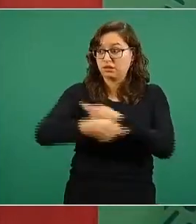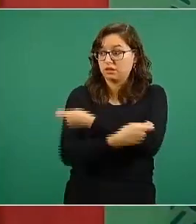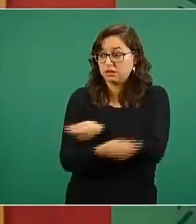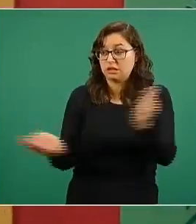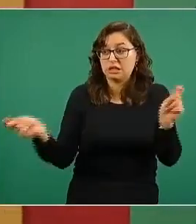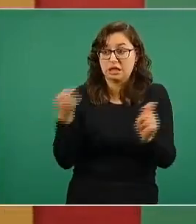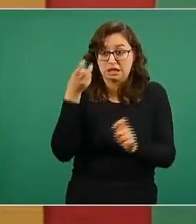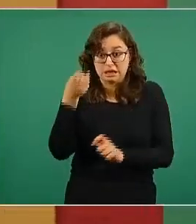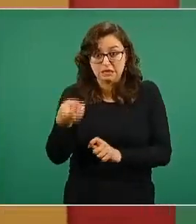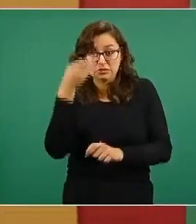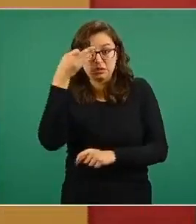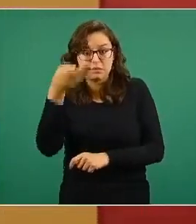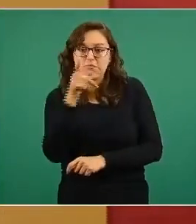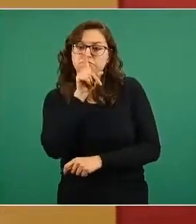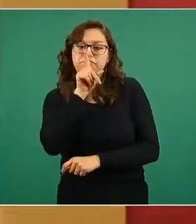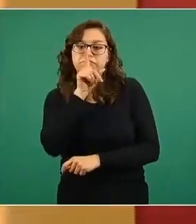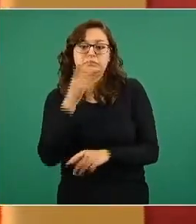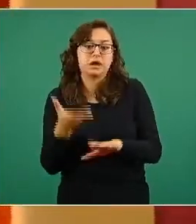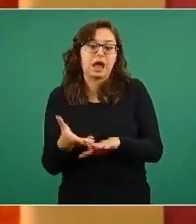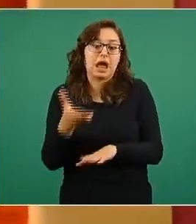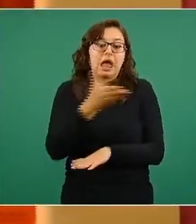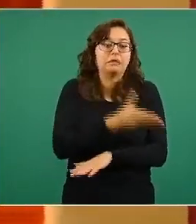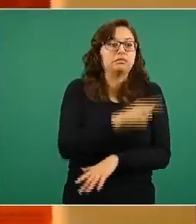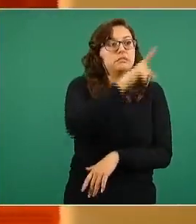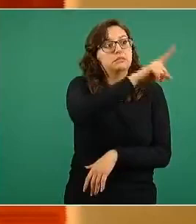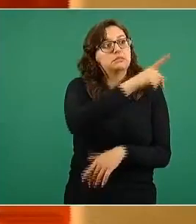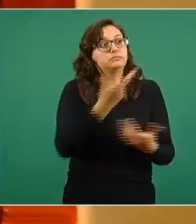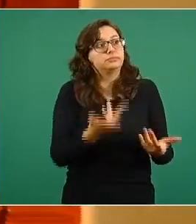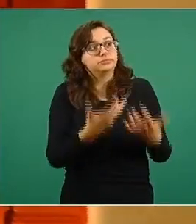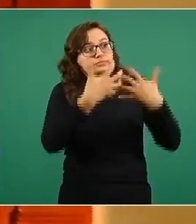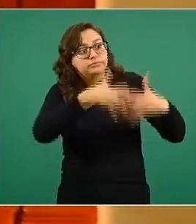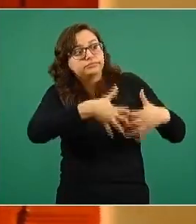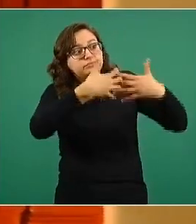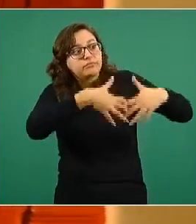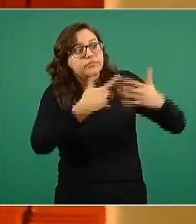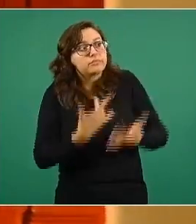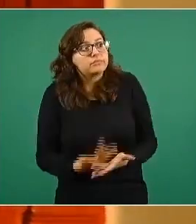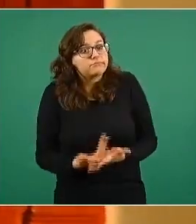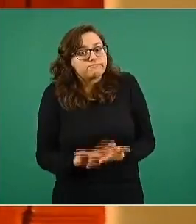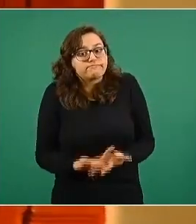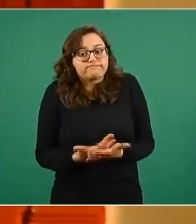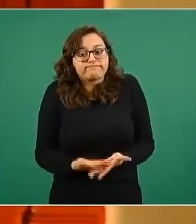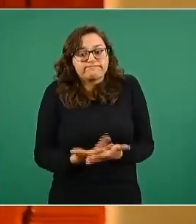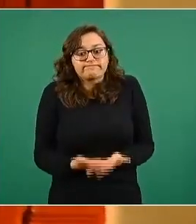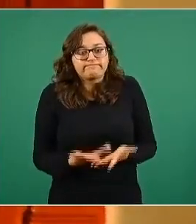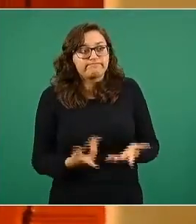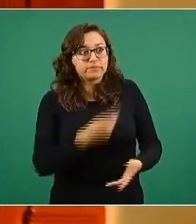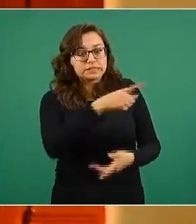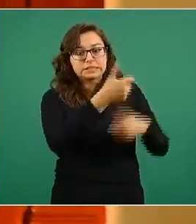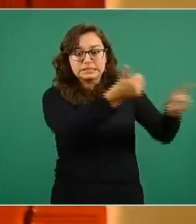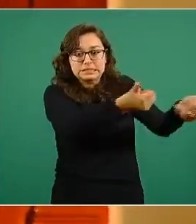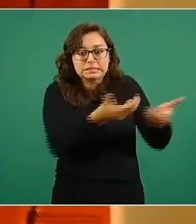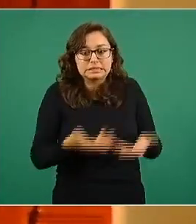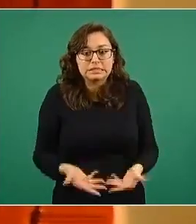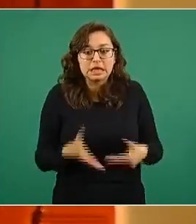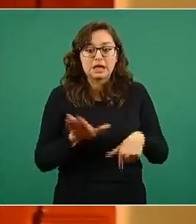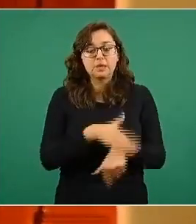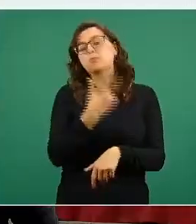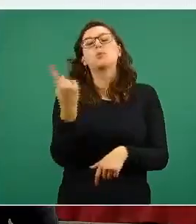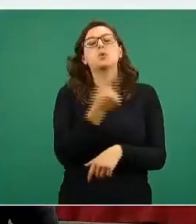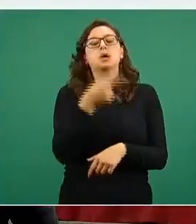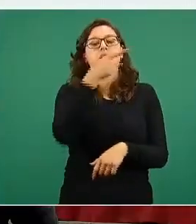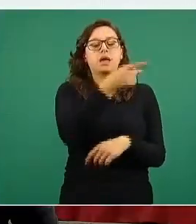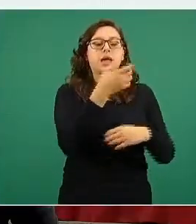son enviadas a los países. Esto es una condición limitante para todo el mundo, en la medida en que las compañías